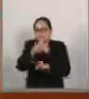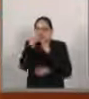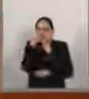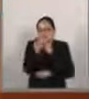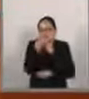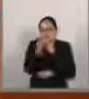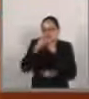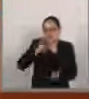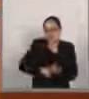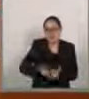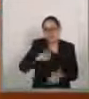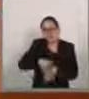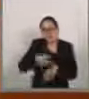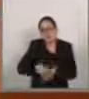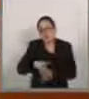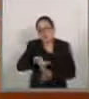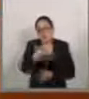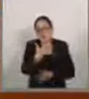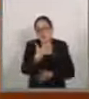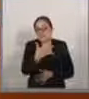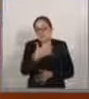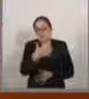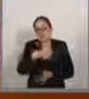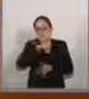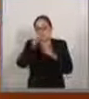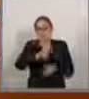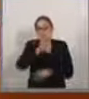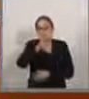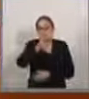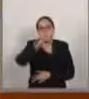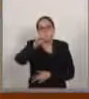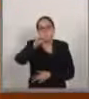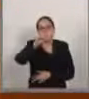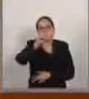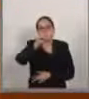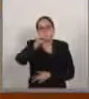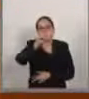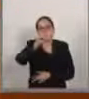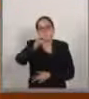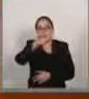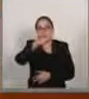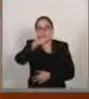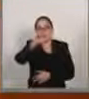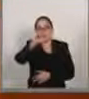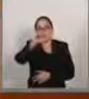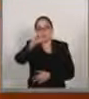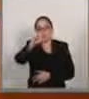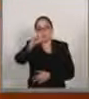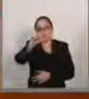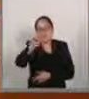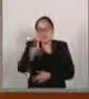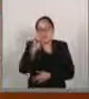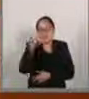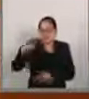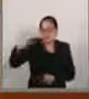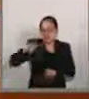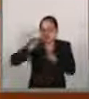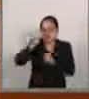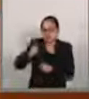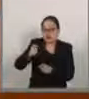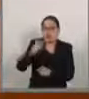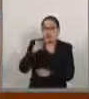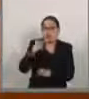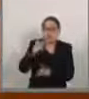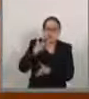biodiversidad, que significa proteger, establecer y promover el uso sostenible